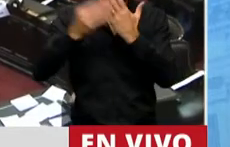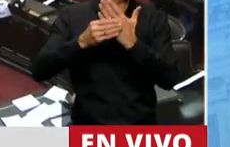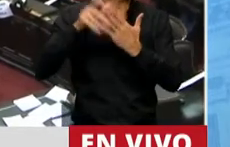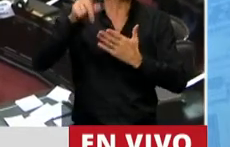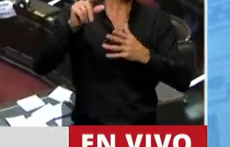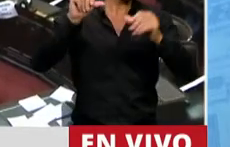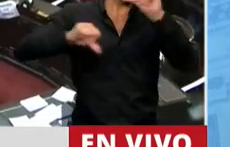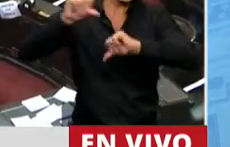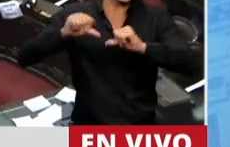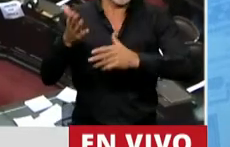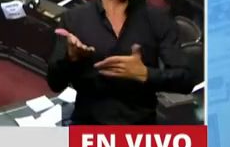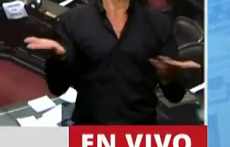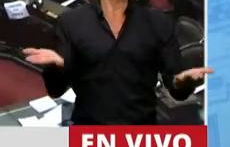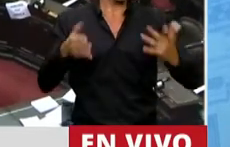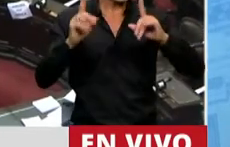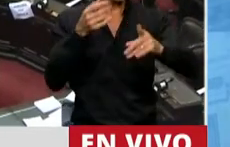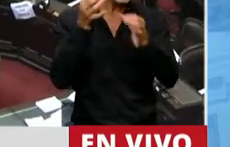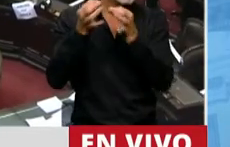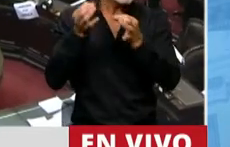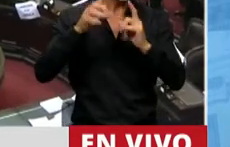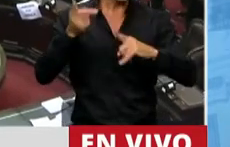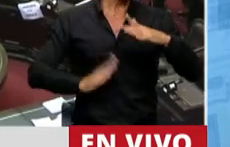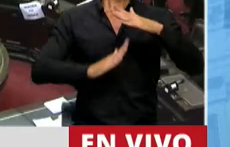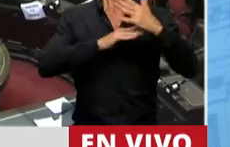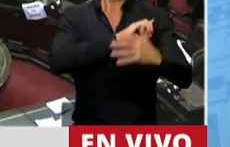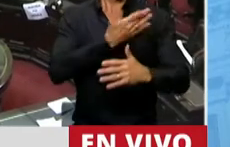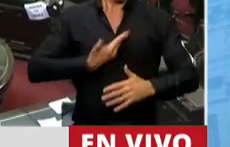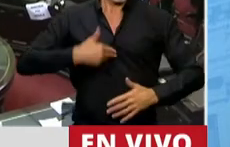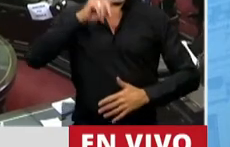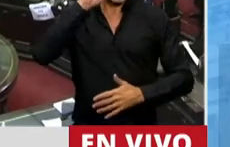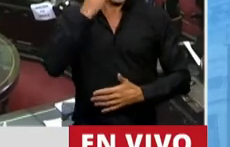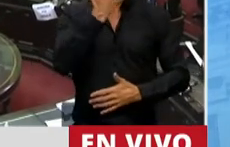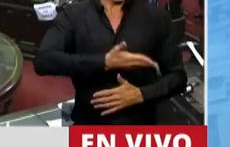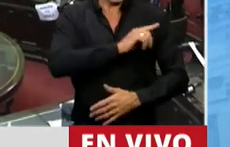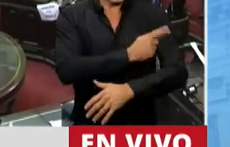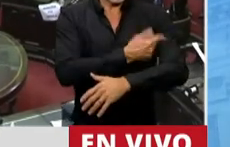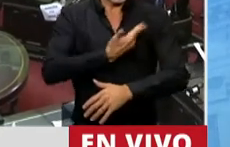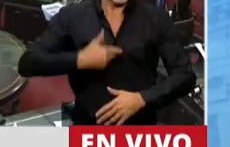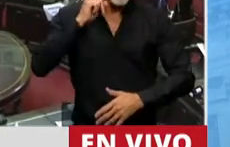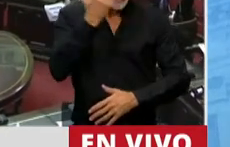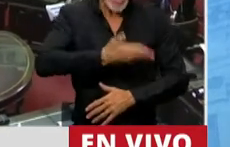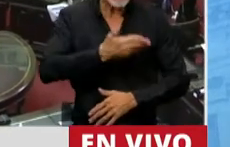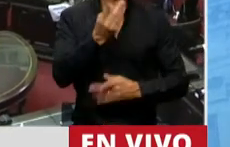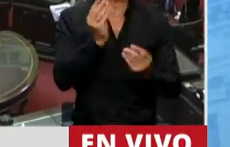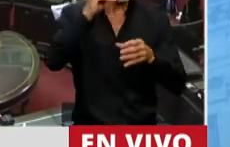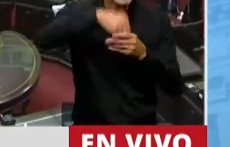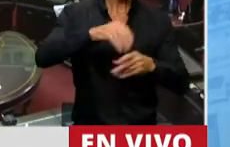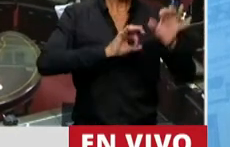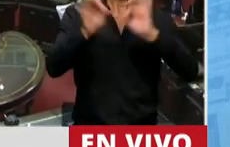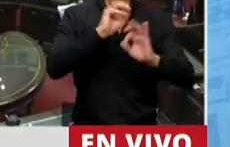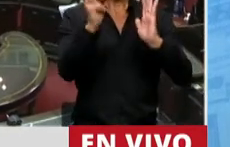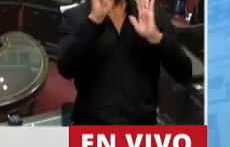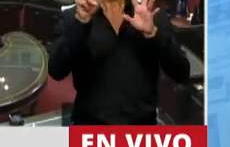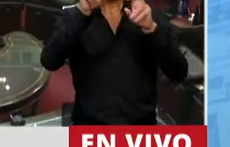científica, y ni que hablar incluso con el titular del Poder Ejecutivo, con el presidente Alberto Fernández, quien incorporó este tema